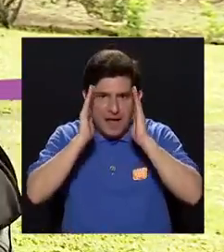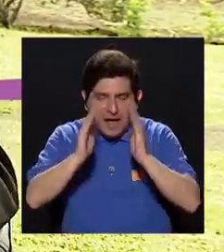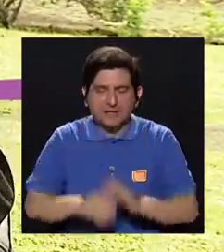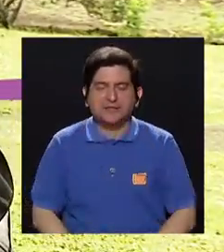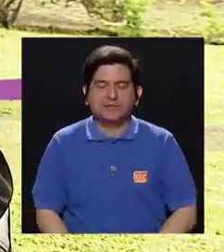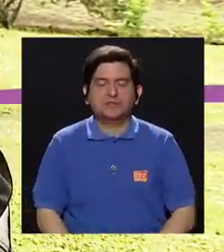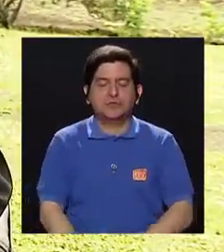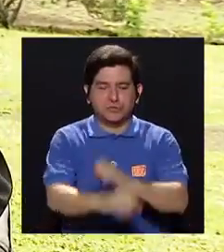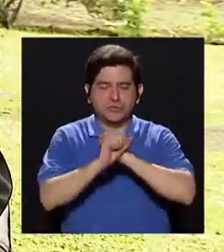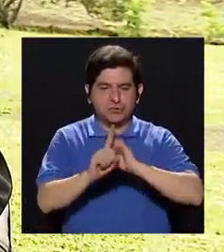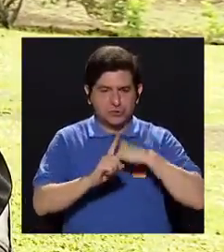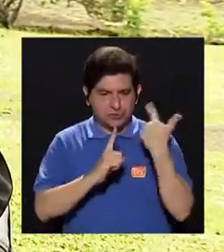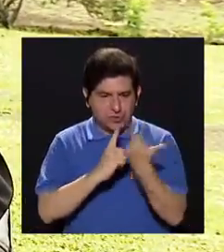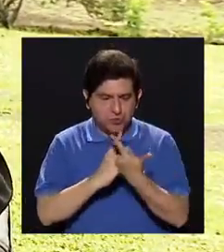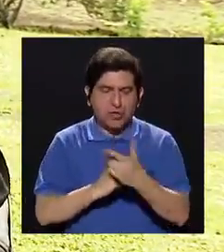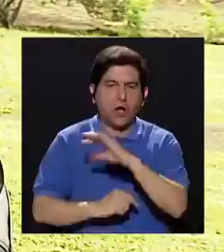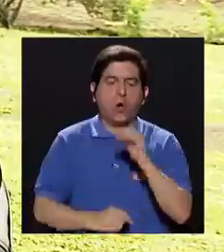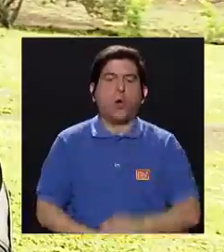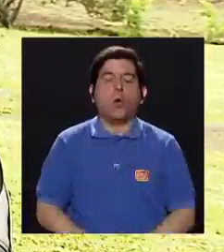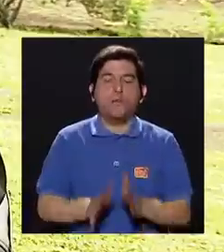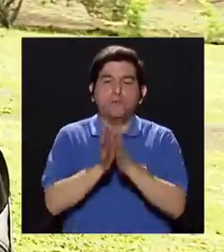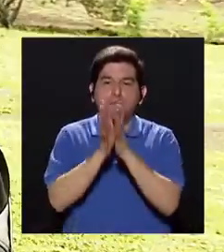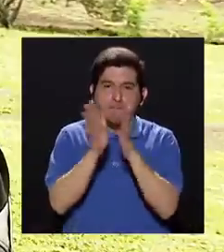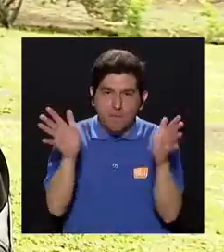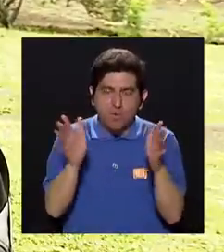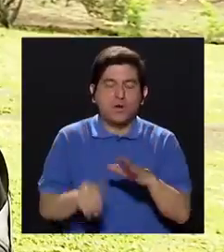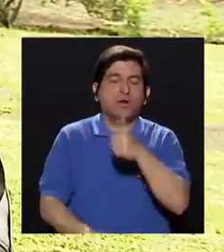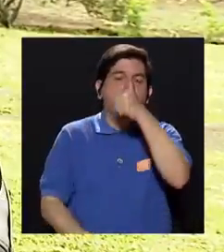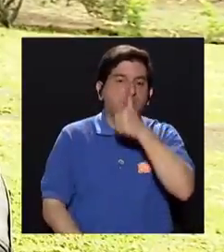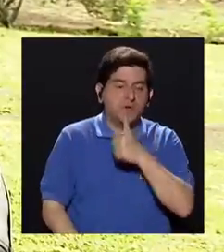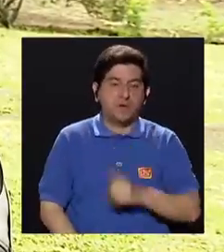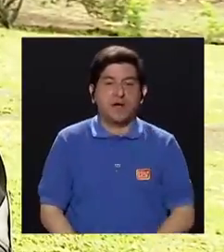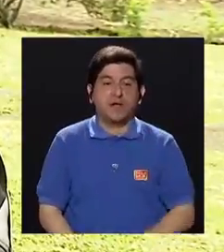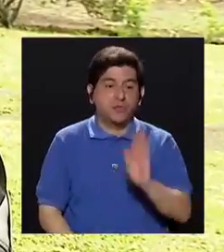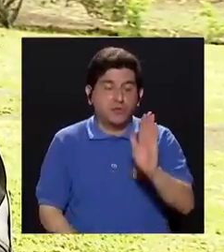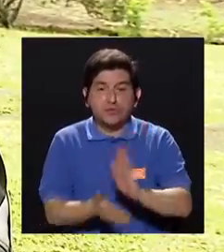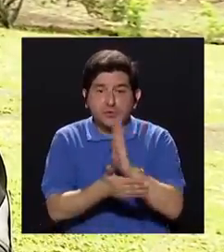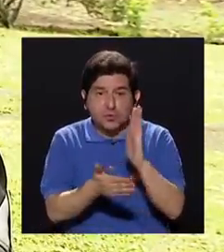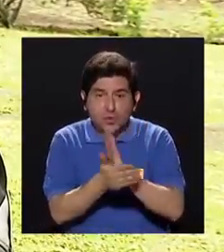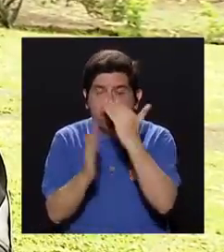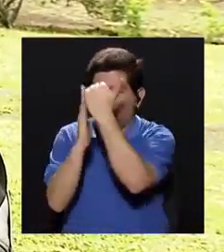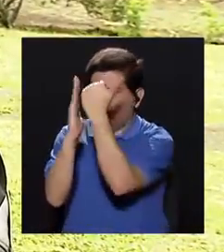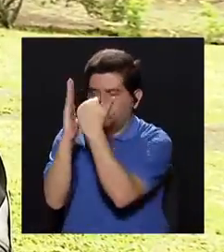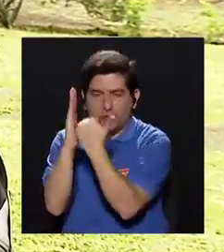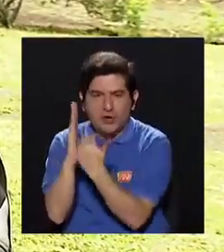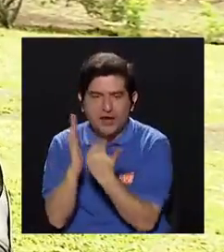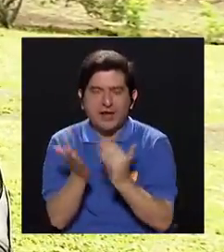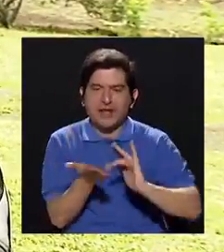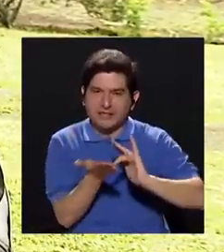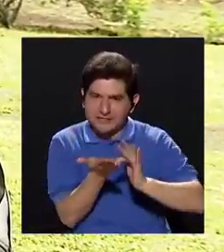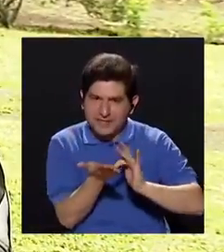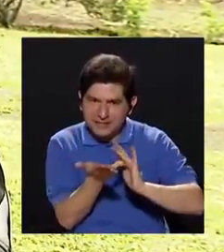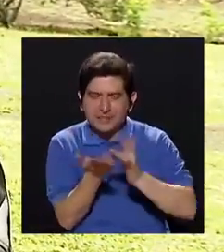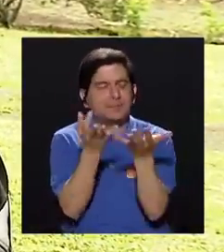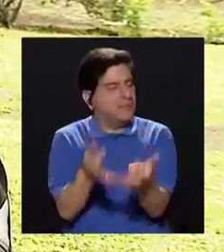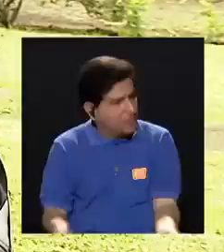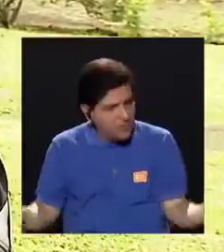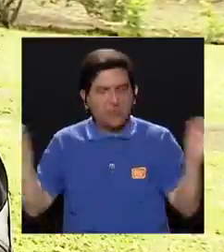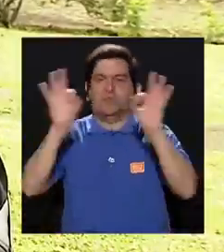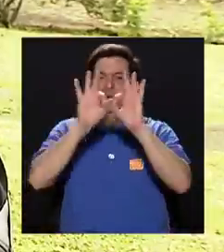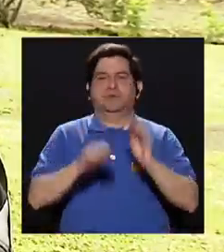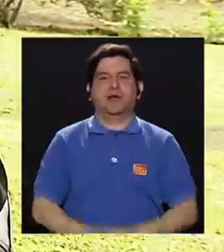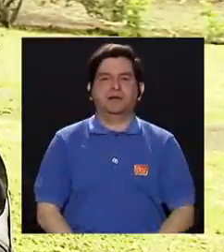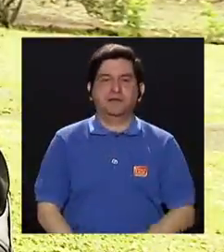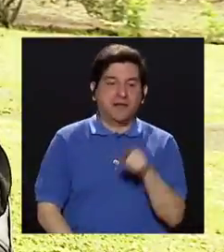en la seguridad social como en lo público, la idea de hacerse su carnet de medicamentos o la lista de todo lo que toma es muy importante, porque